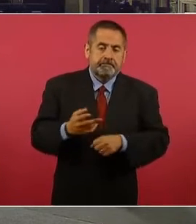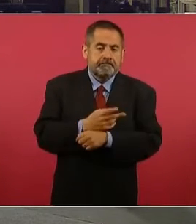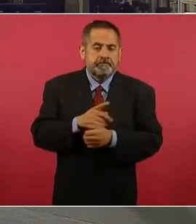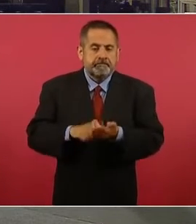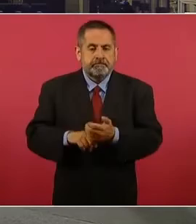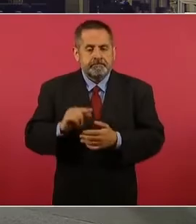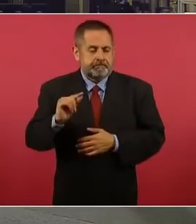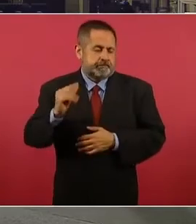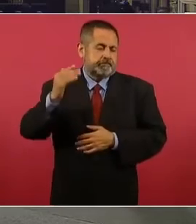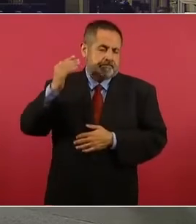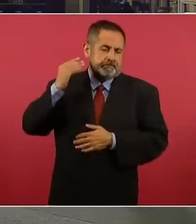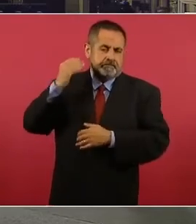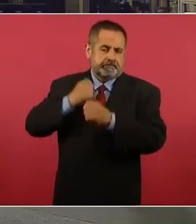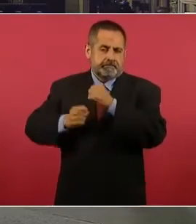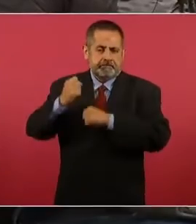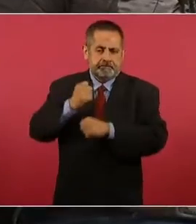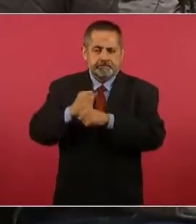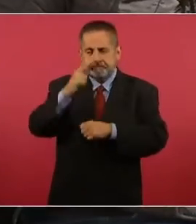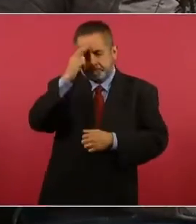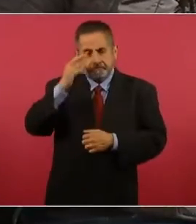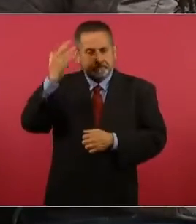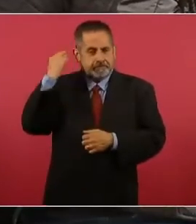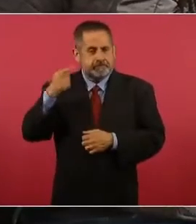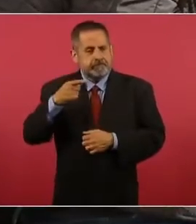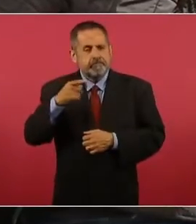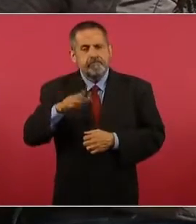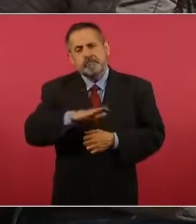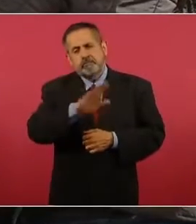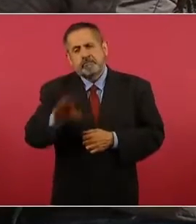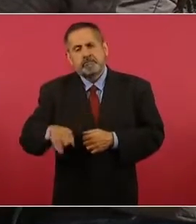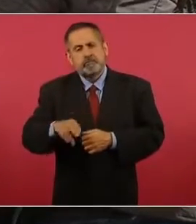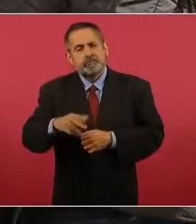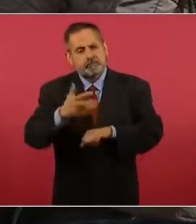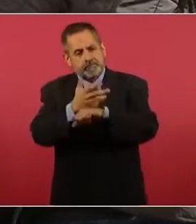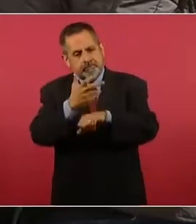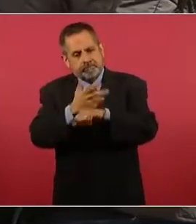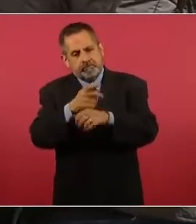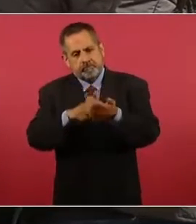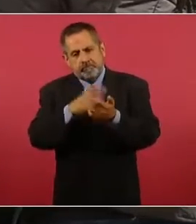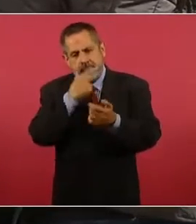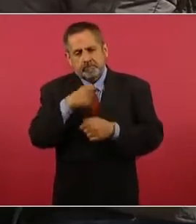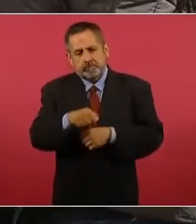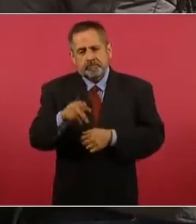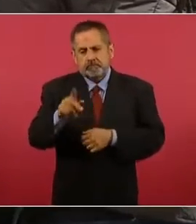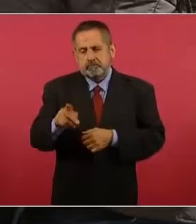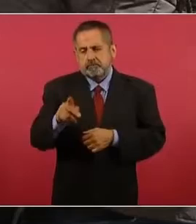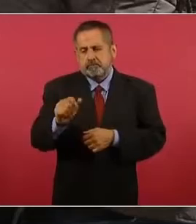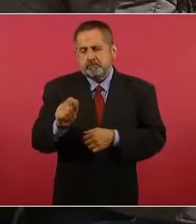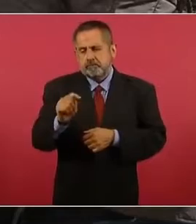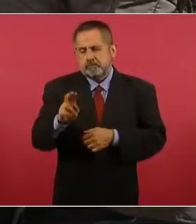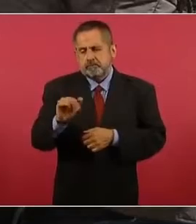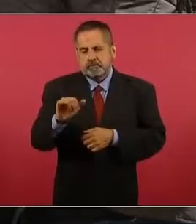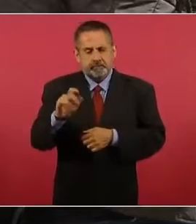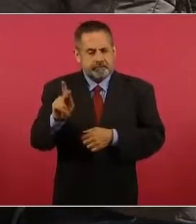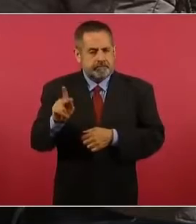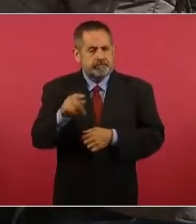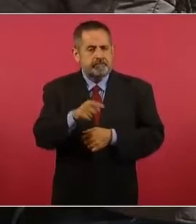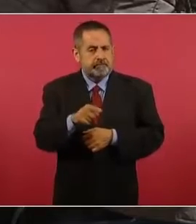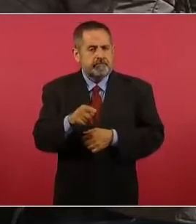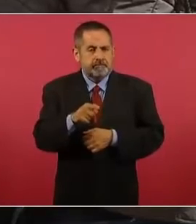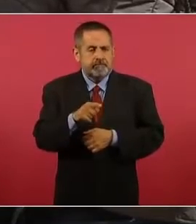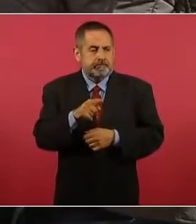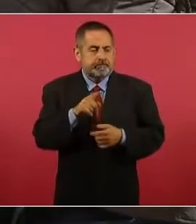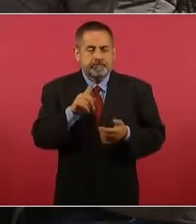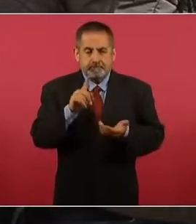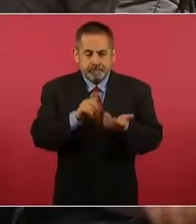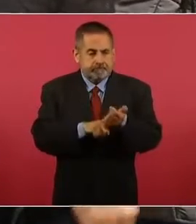digo, a raíz de la muerte del turista norteamericano, el profesor Patrick Breston, donde se involucra